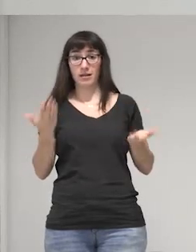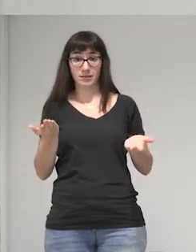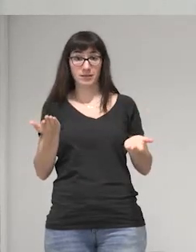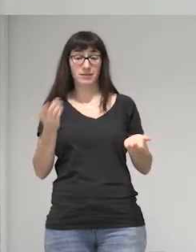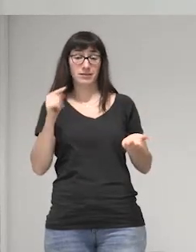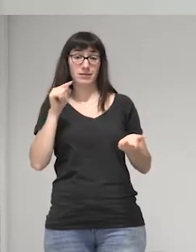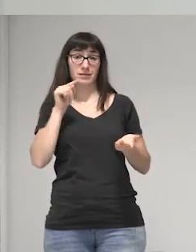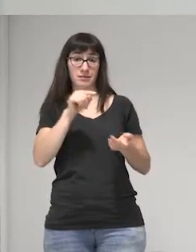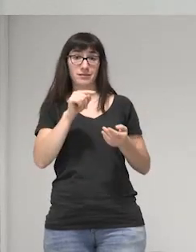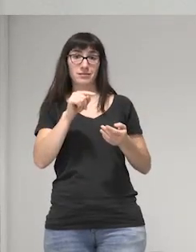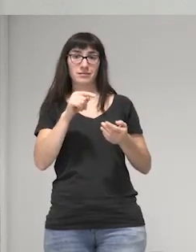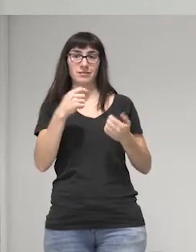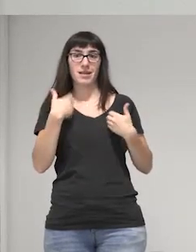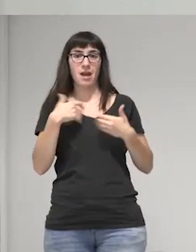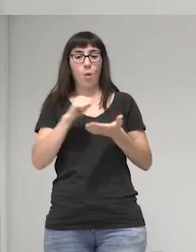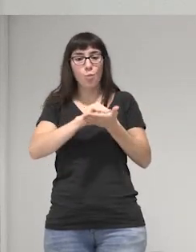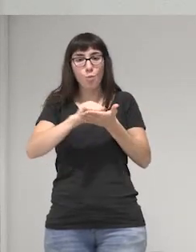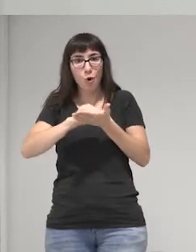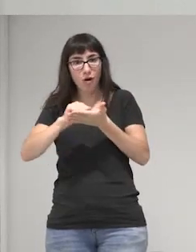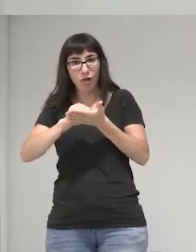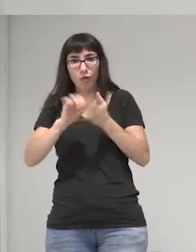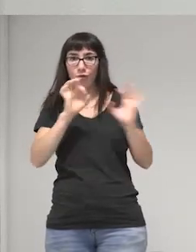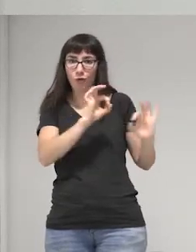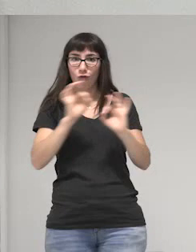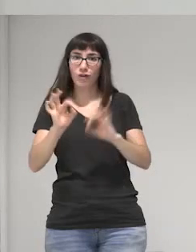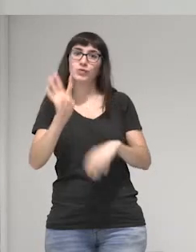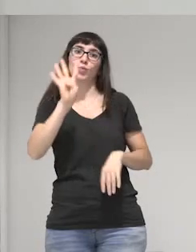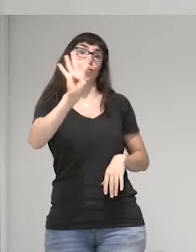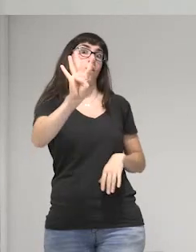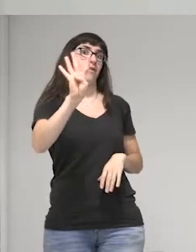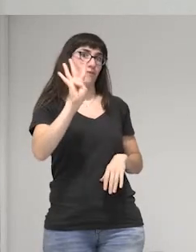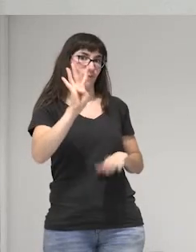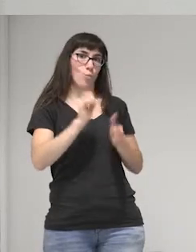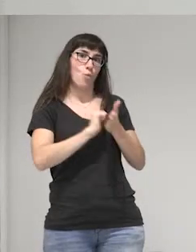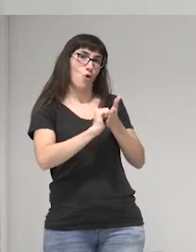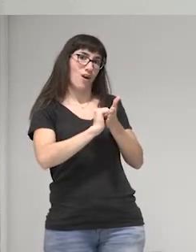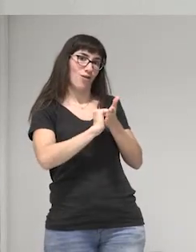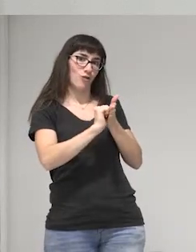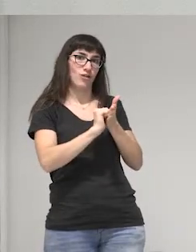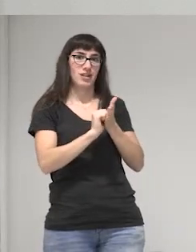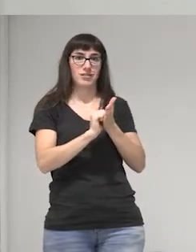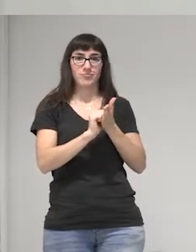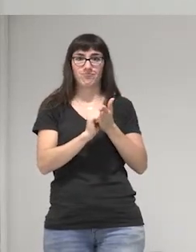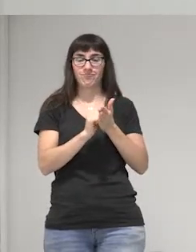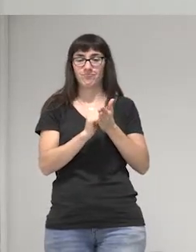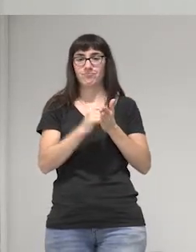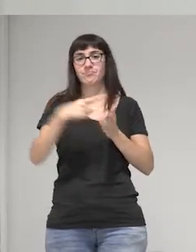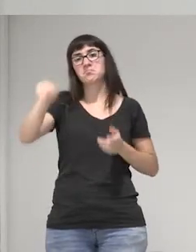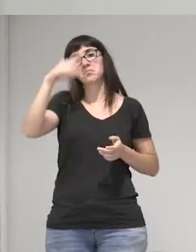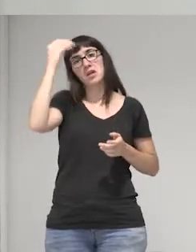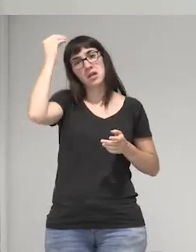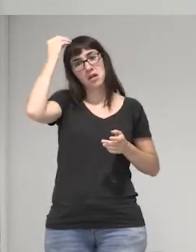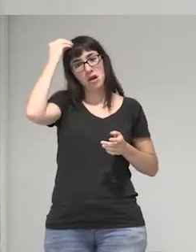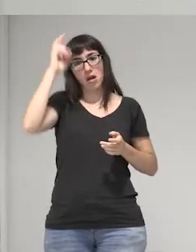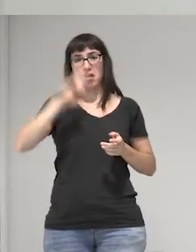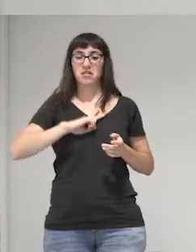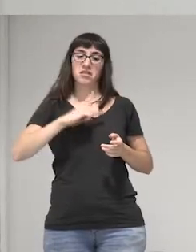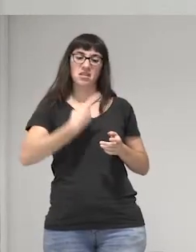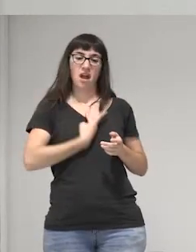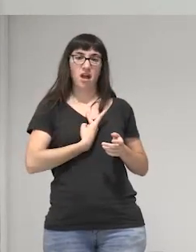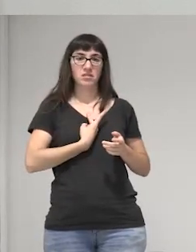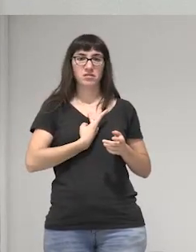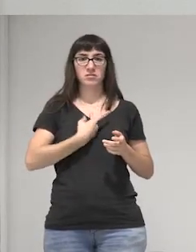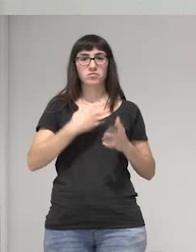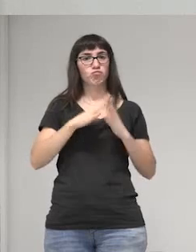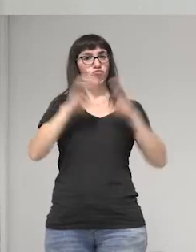ya teníamos cuatro borradores ¿verdad? y no crean que porque las personas trans nos poníamos de acuerdo